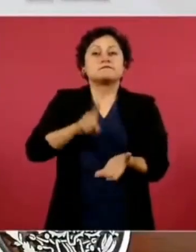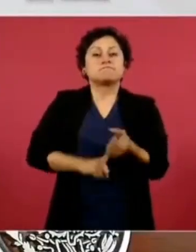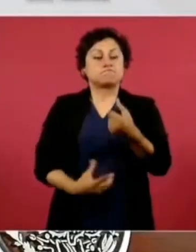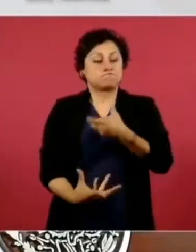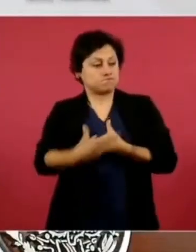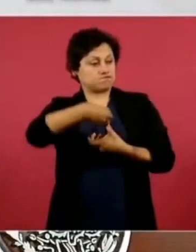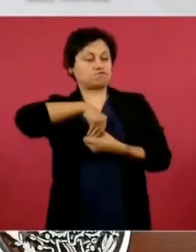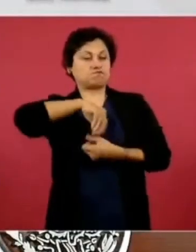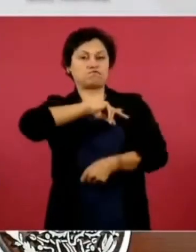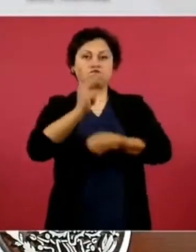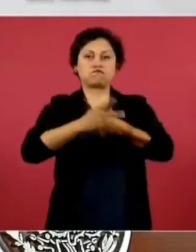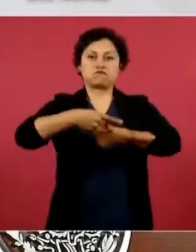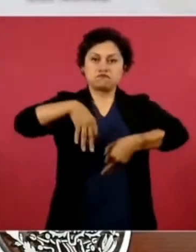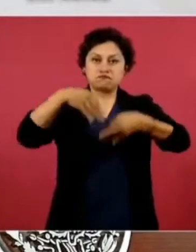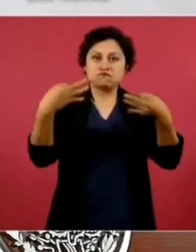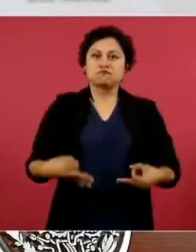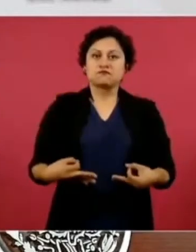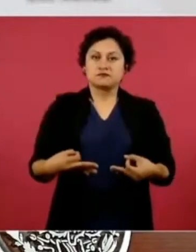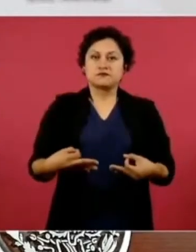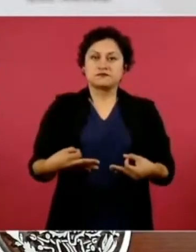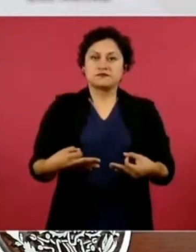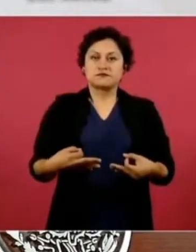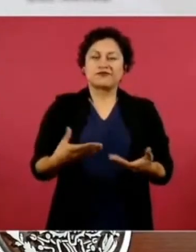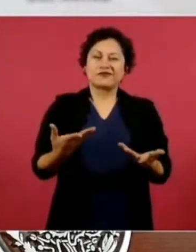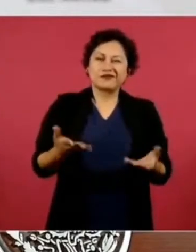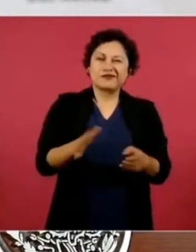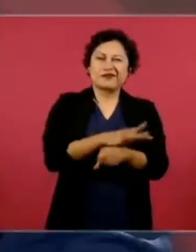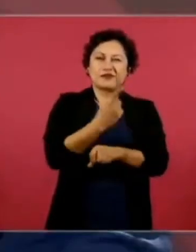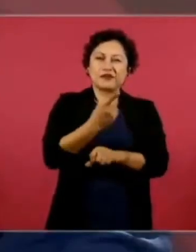no es solo